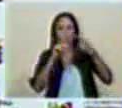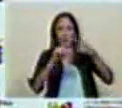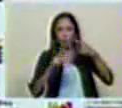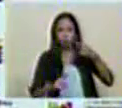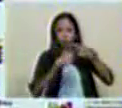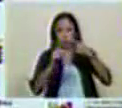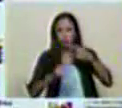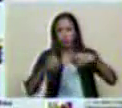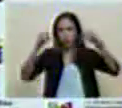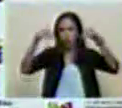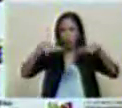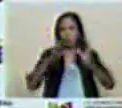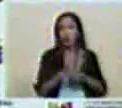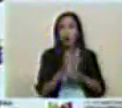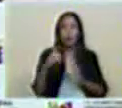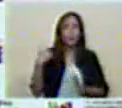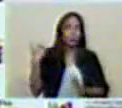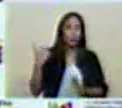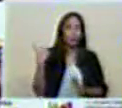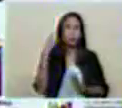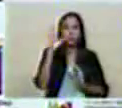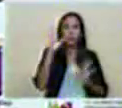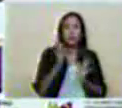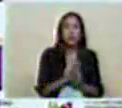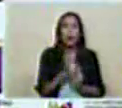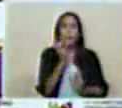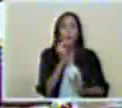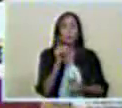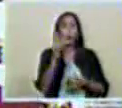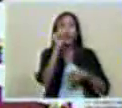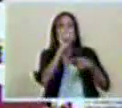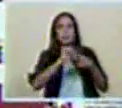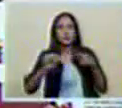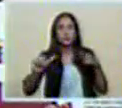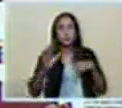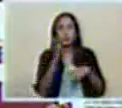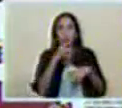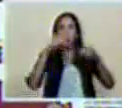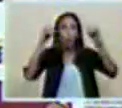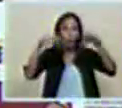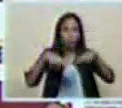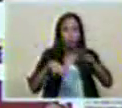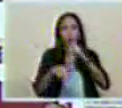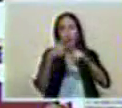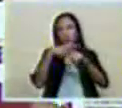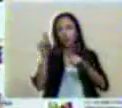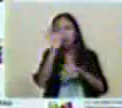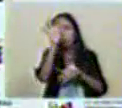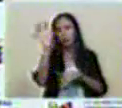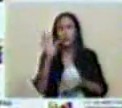ataque que en cualquier país pueden pasar días enteros, hasta una semana, para restituir el servicio.